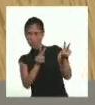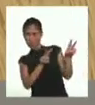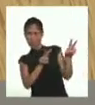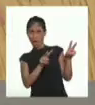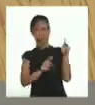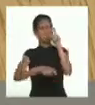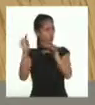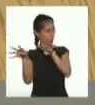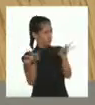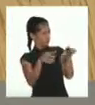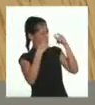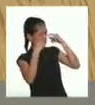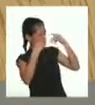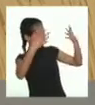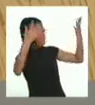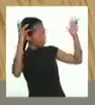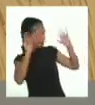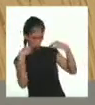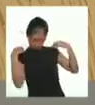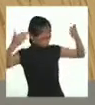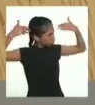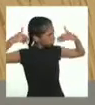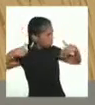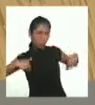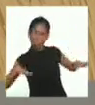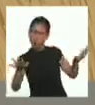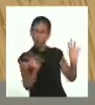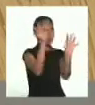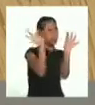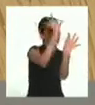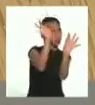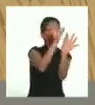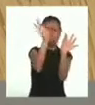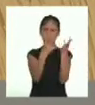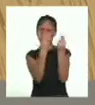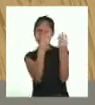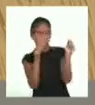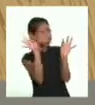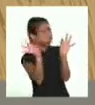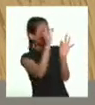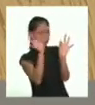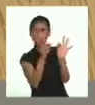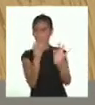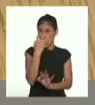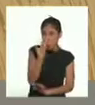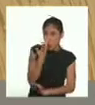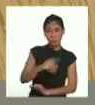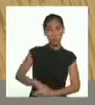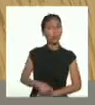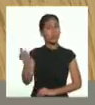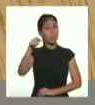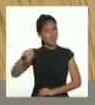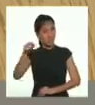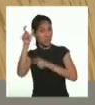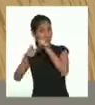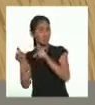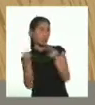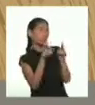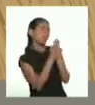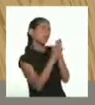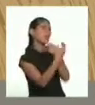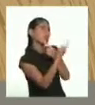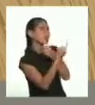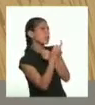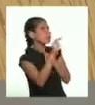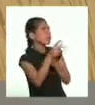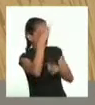lunes se admiraron del trabajo realizado por la mujer. Muchos ovillos y varias kushmas. Curiosos, quisieron que les diera a